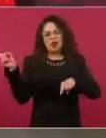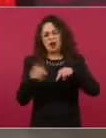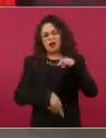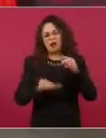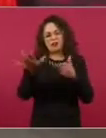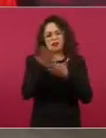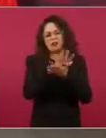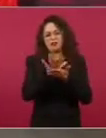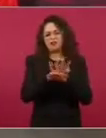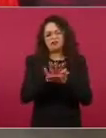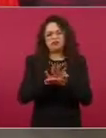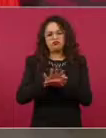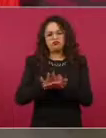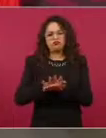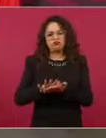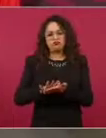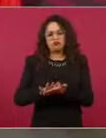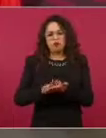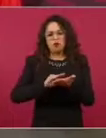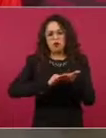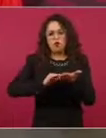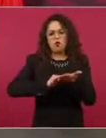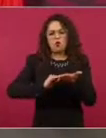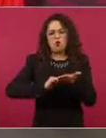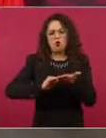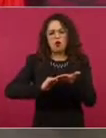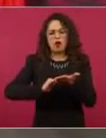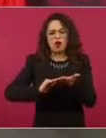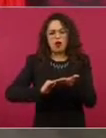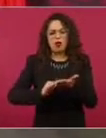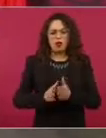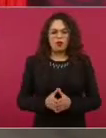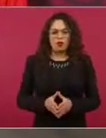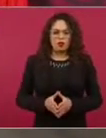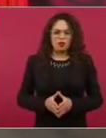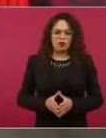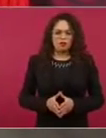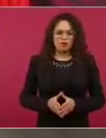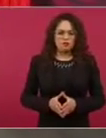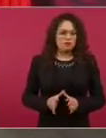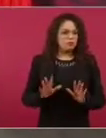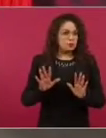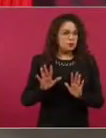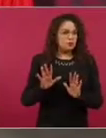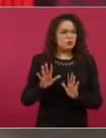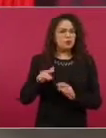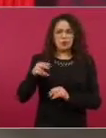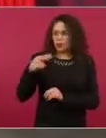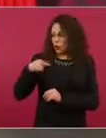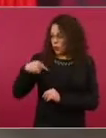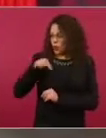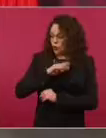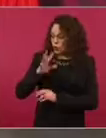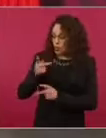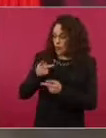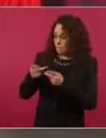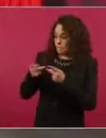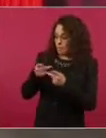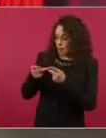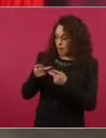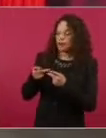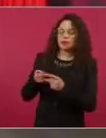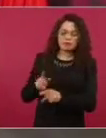ya nosotros estamos hoy o mañana por publicar